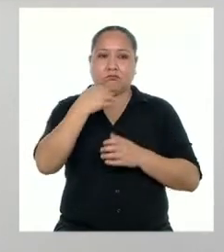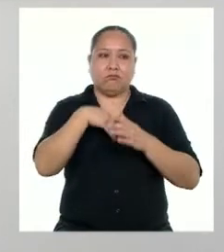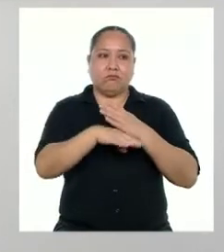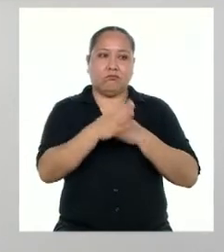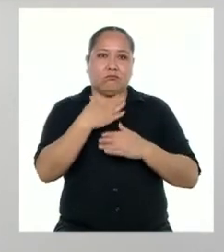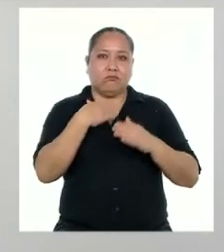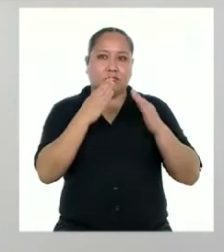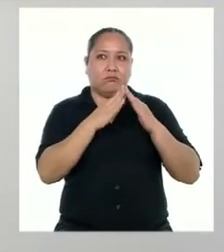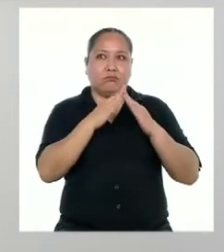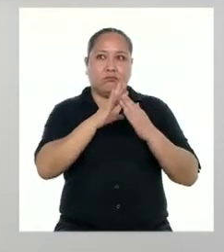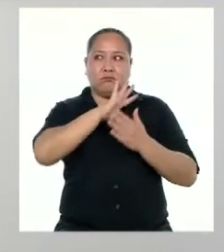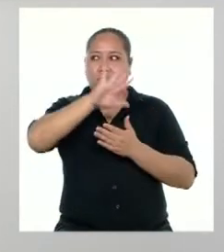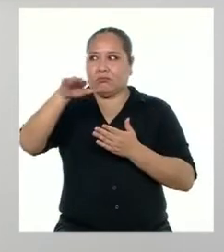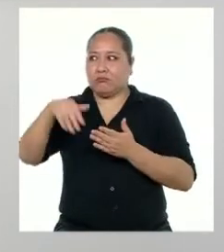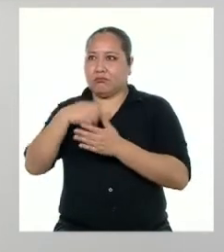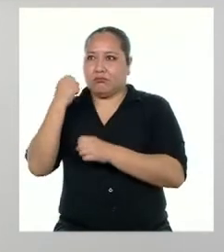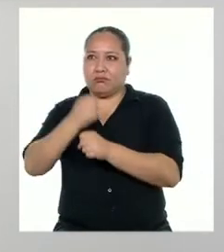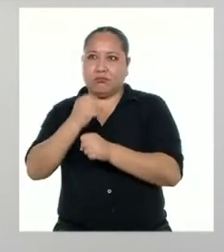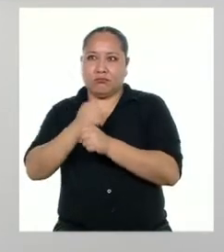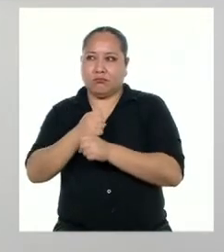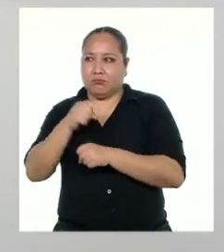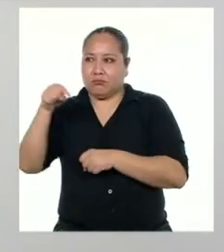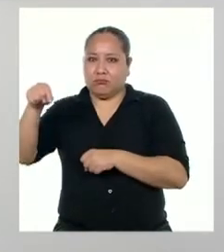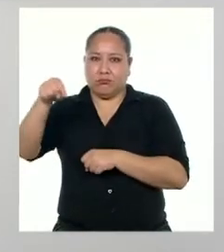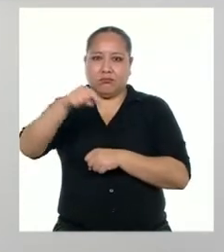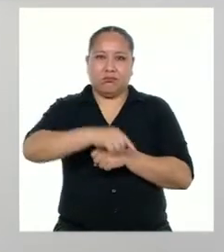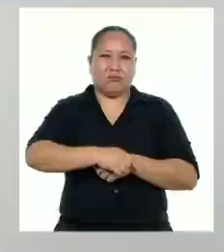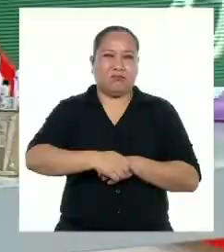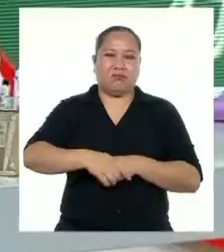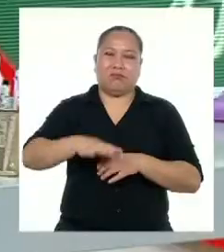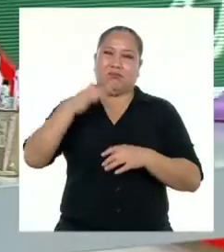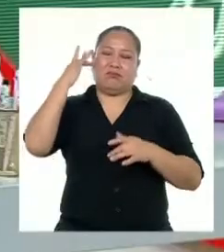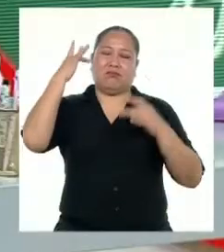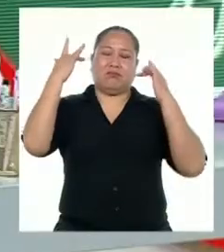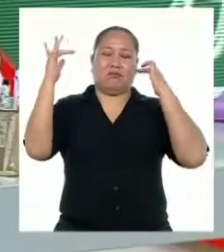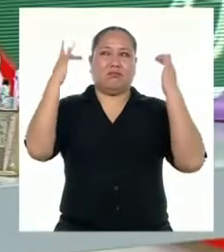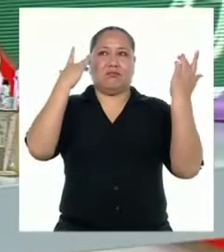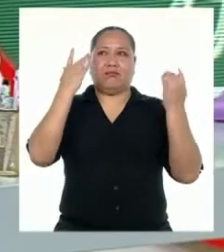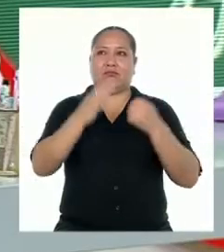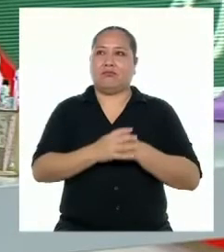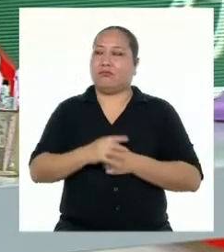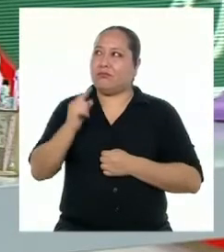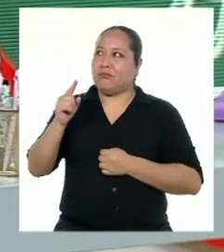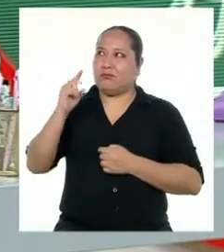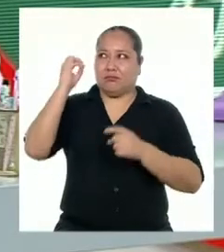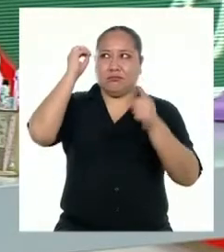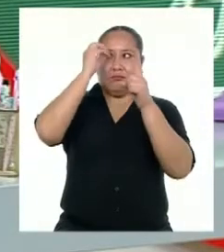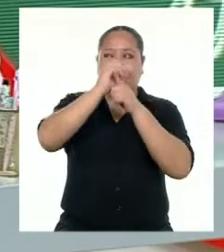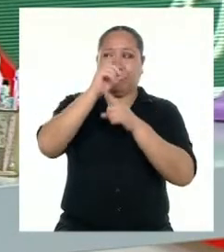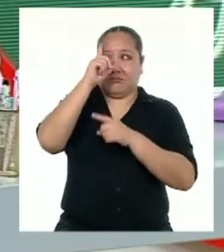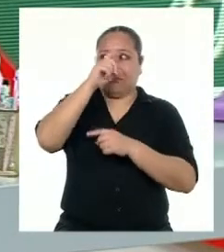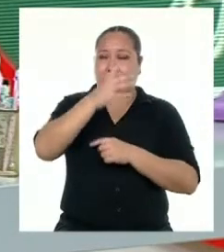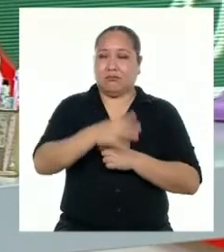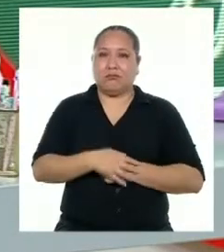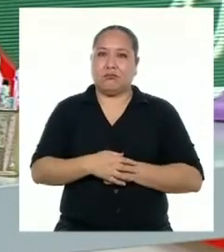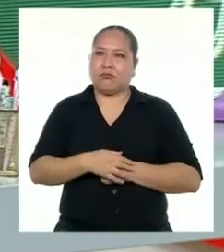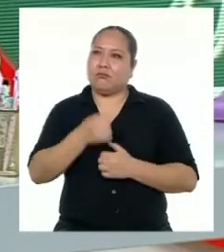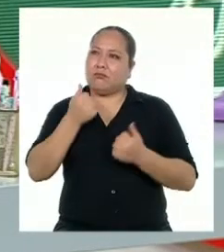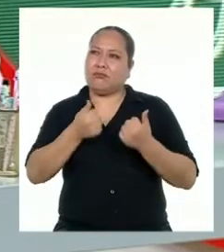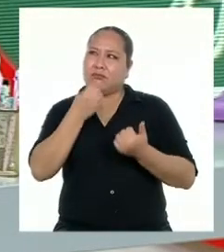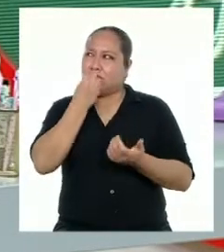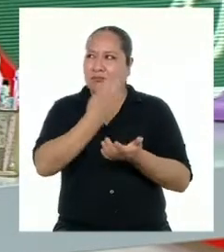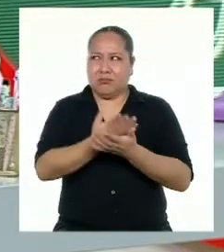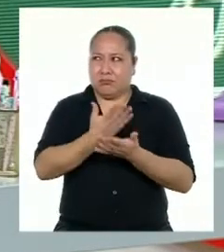casa, todos están trabajando a la vez, con bulla y todo. Entonces, fue un reto. ¿Y qué de bueno se podría